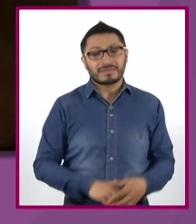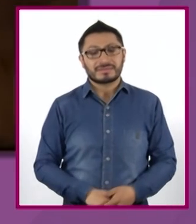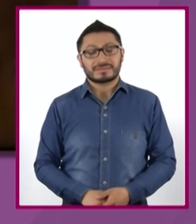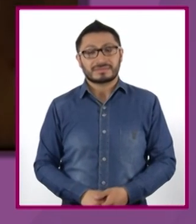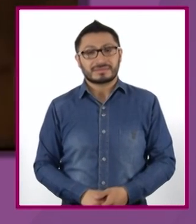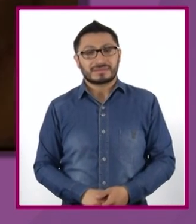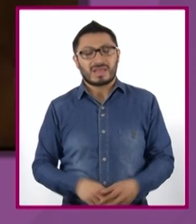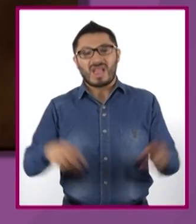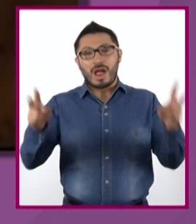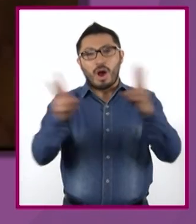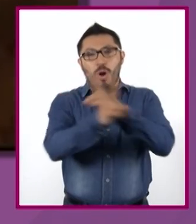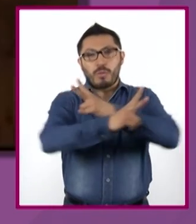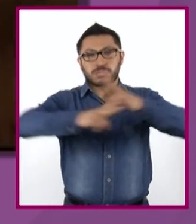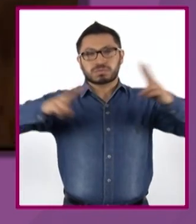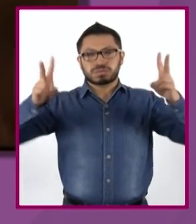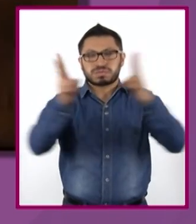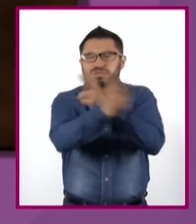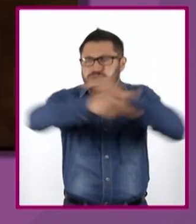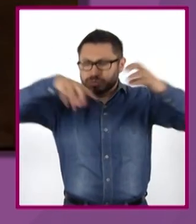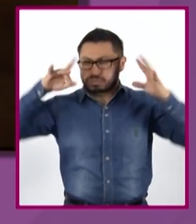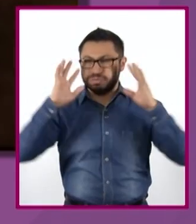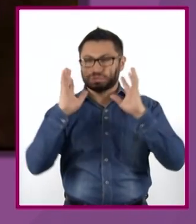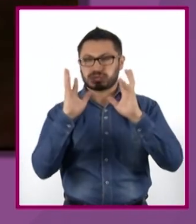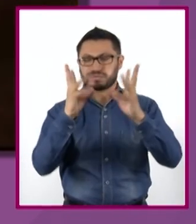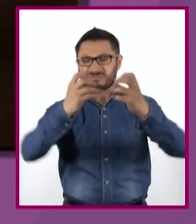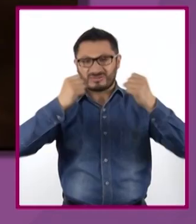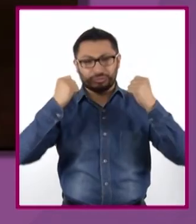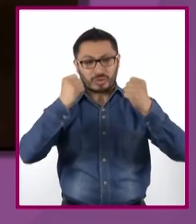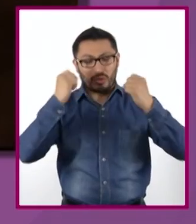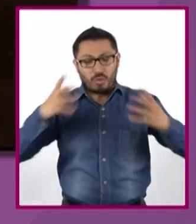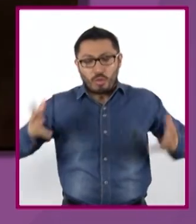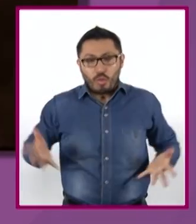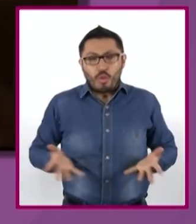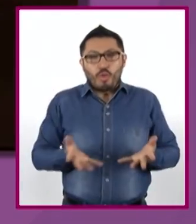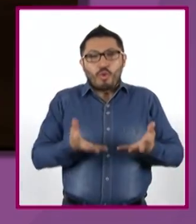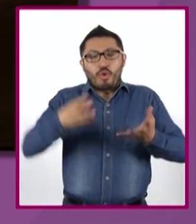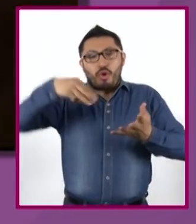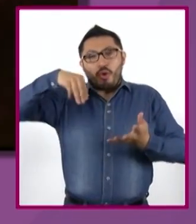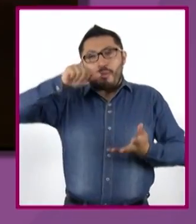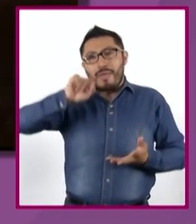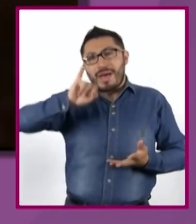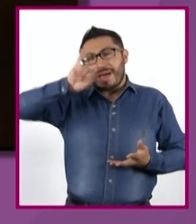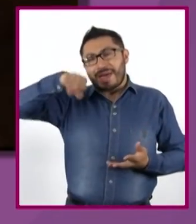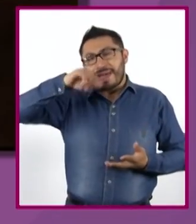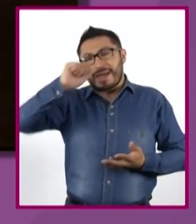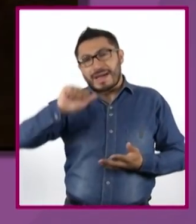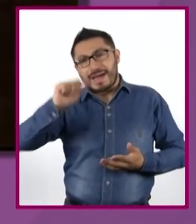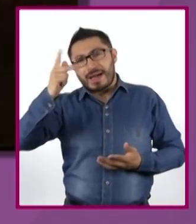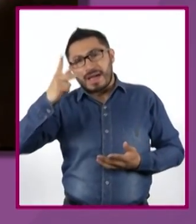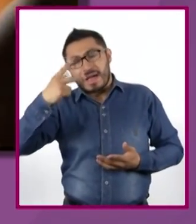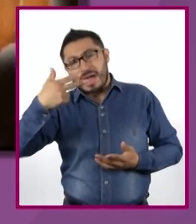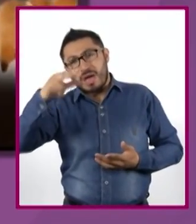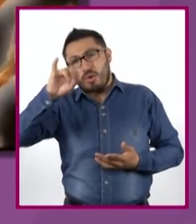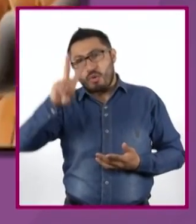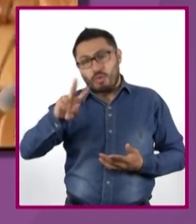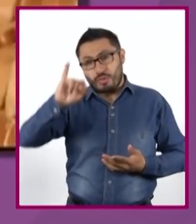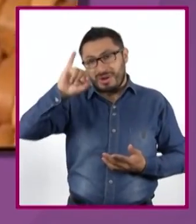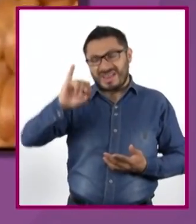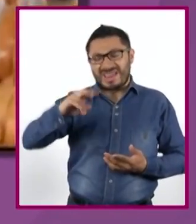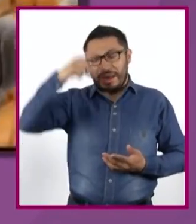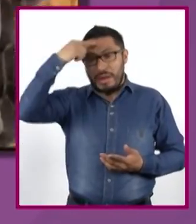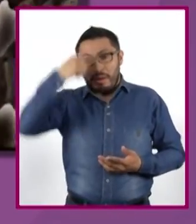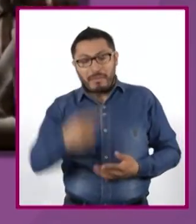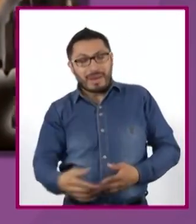El viento fuerte elevó a Mayhawi para que su rostro fuera conocido por los nuevos, los que harán el futuro,